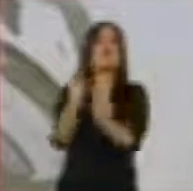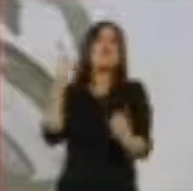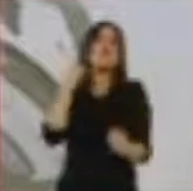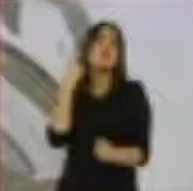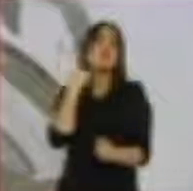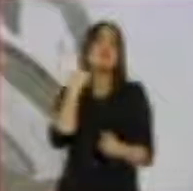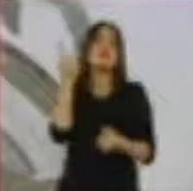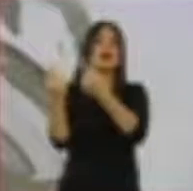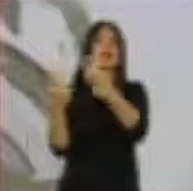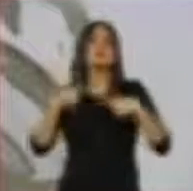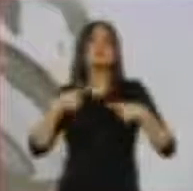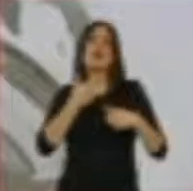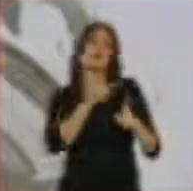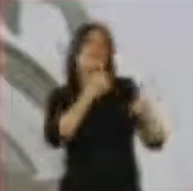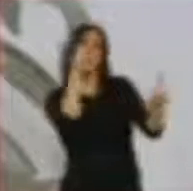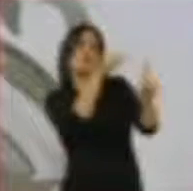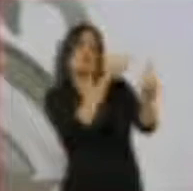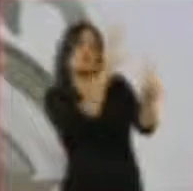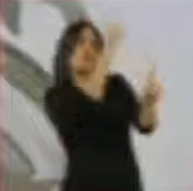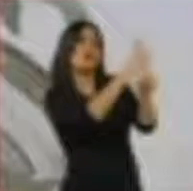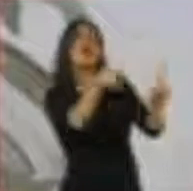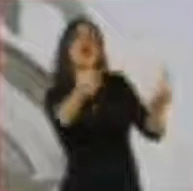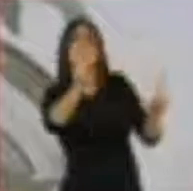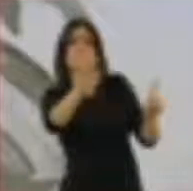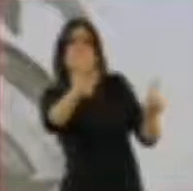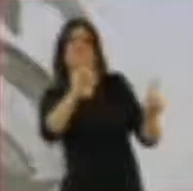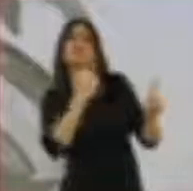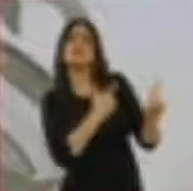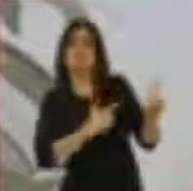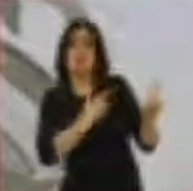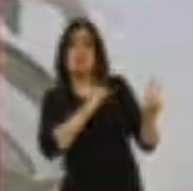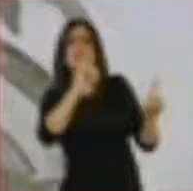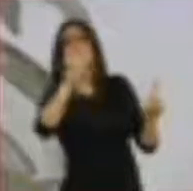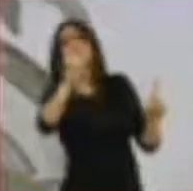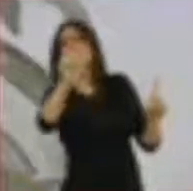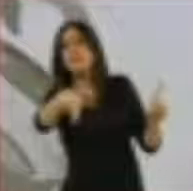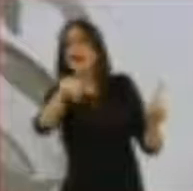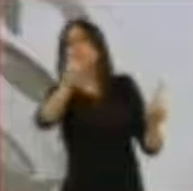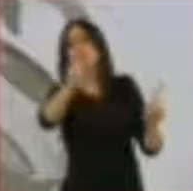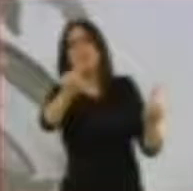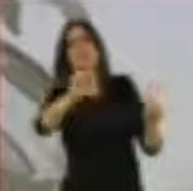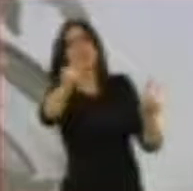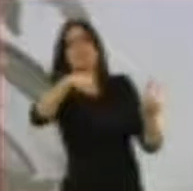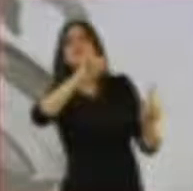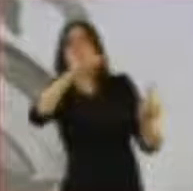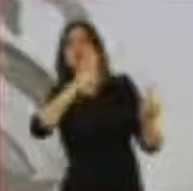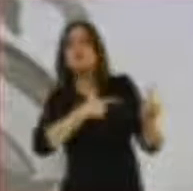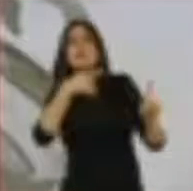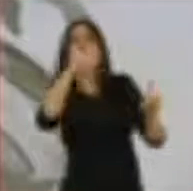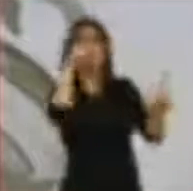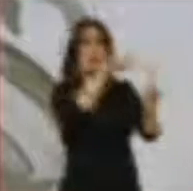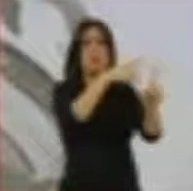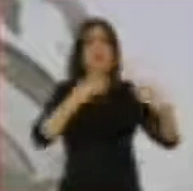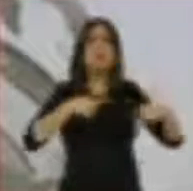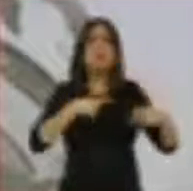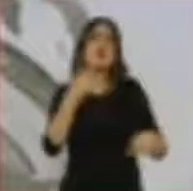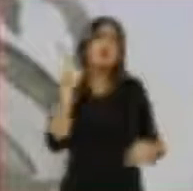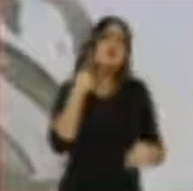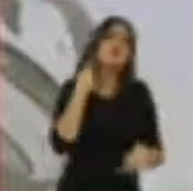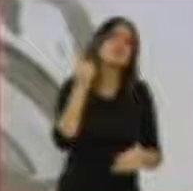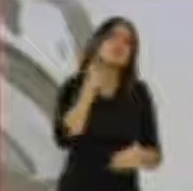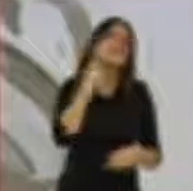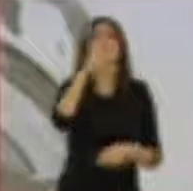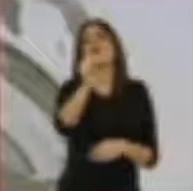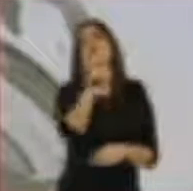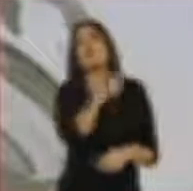desempeñando al frente de ese cargo, aunque no necesariamente tenga que ver con la historia o lo que está planteando como